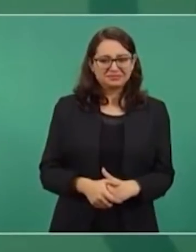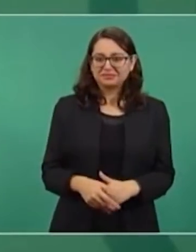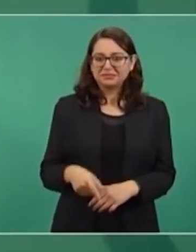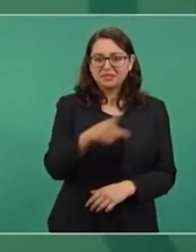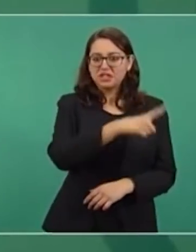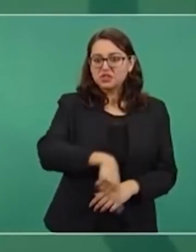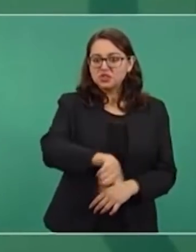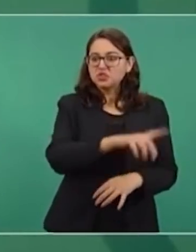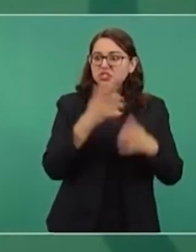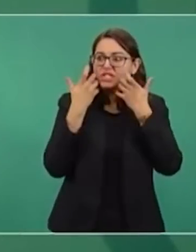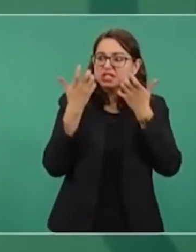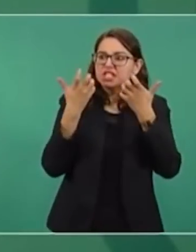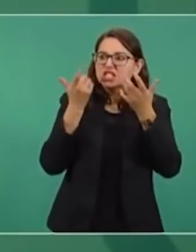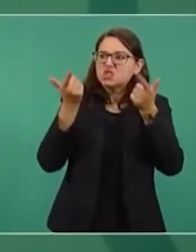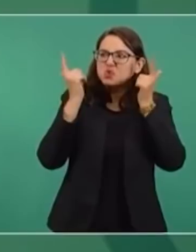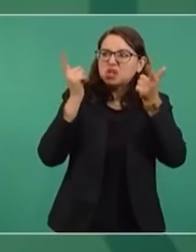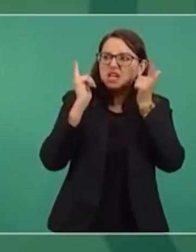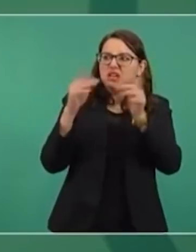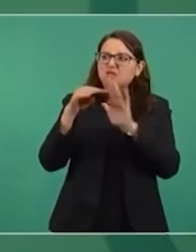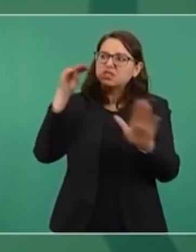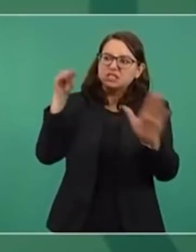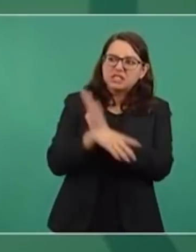tragedia, de que nos vaya mal.